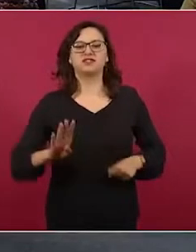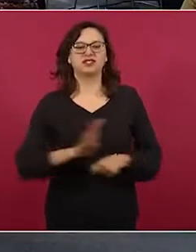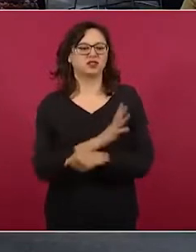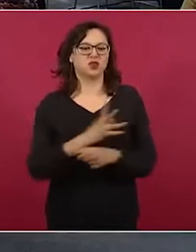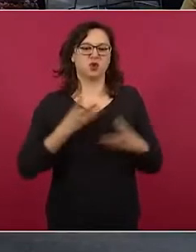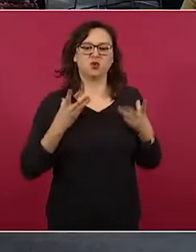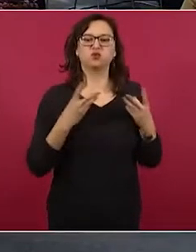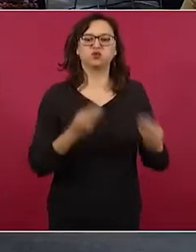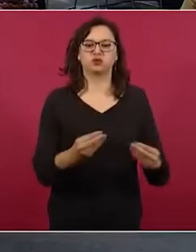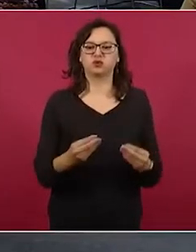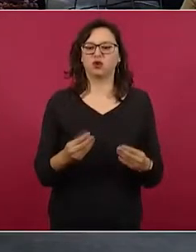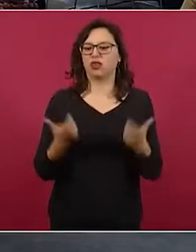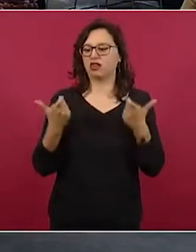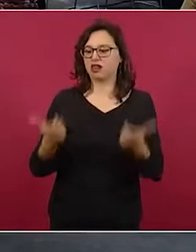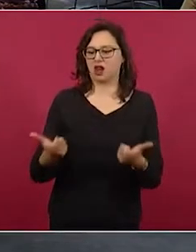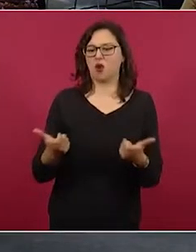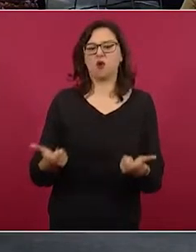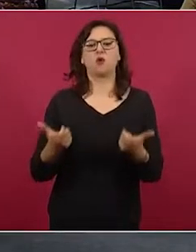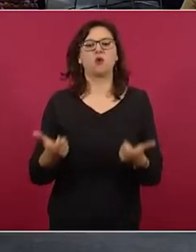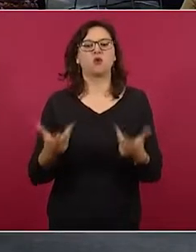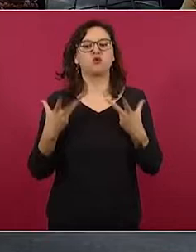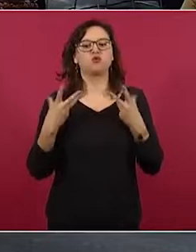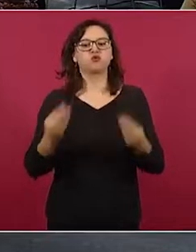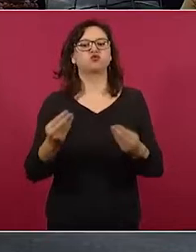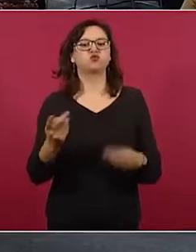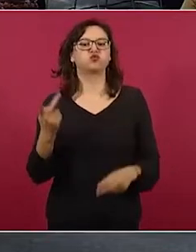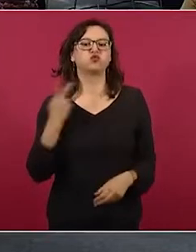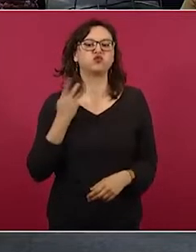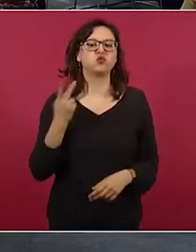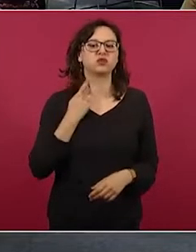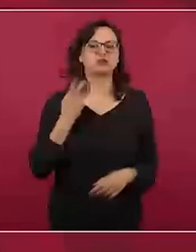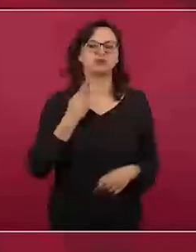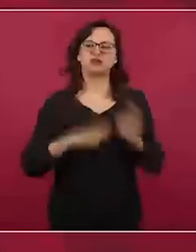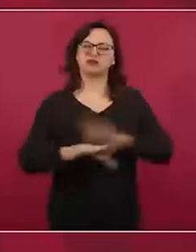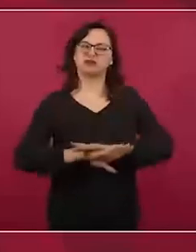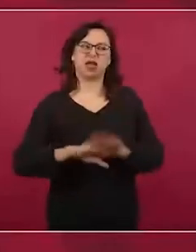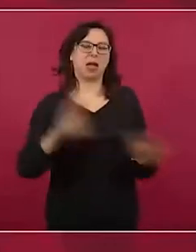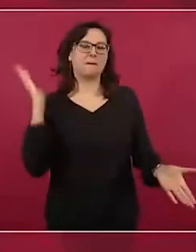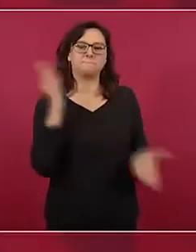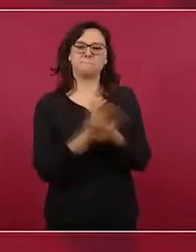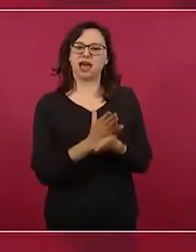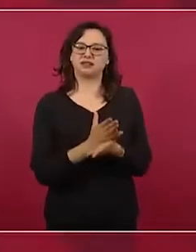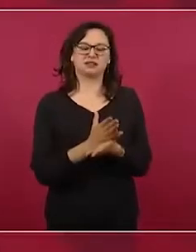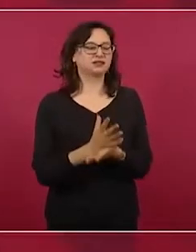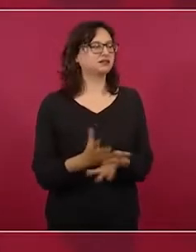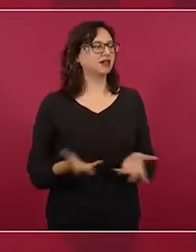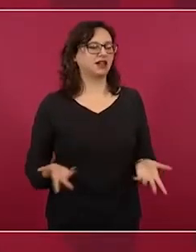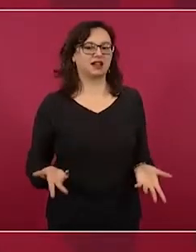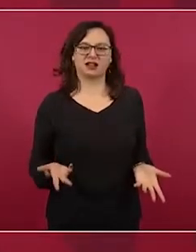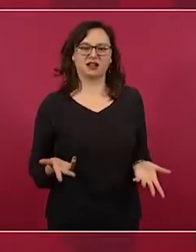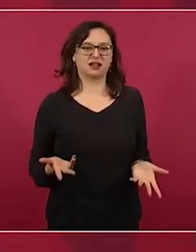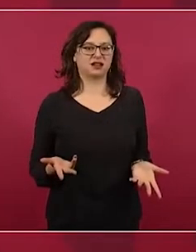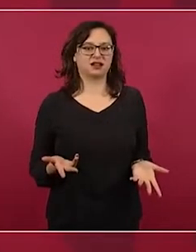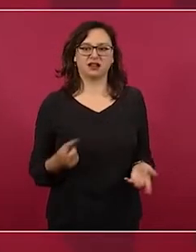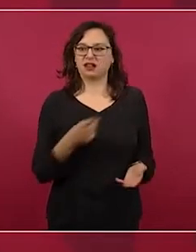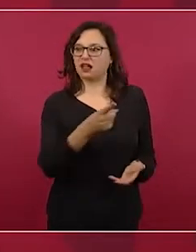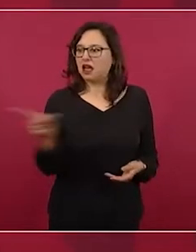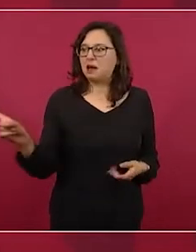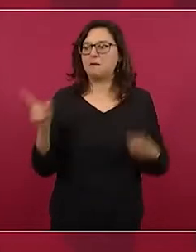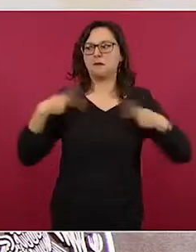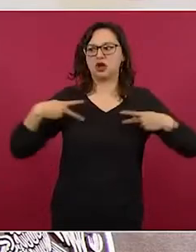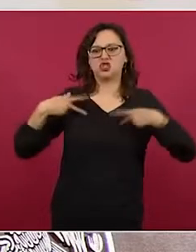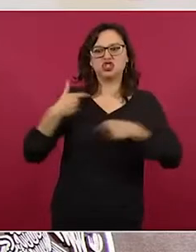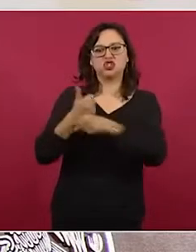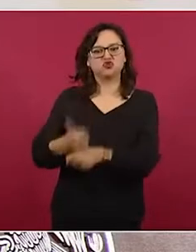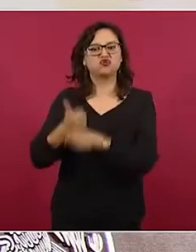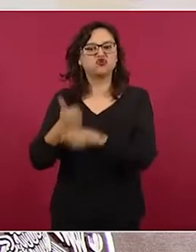ventajas en lo económico y muchas ventajas en lo político, pero ya basta de estar medrando con el dolor de